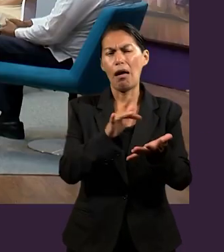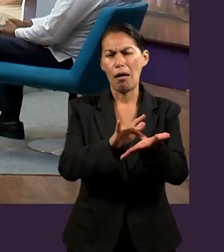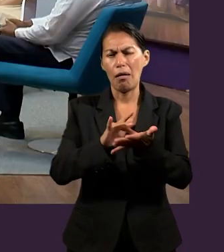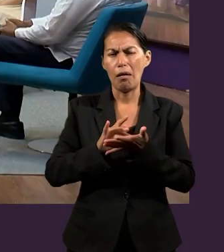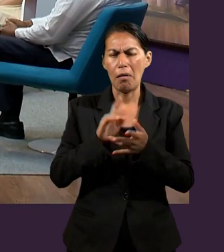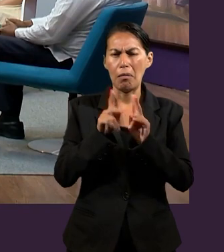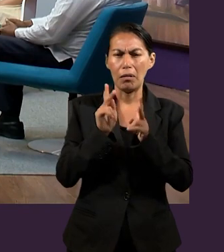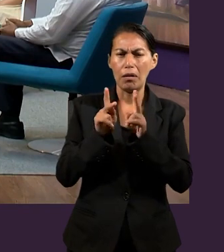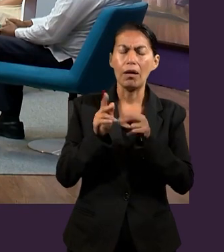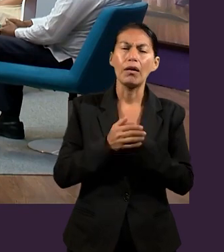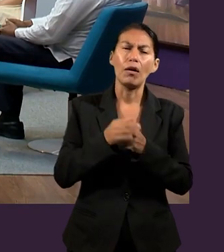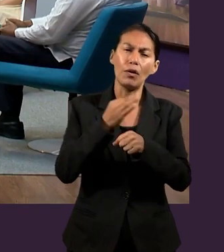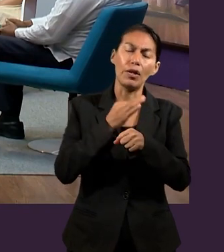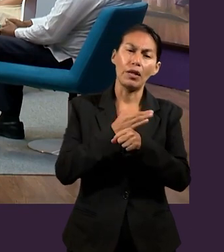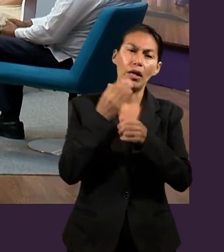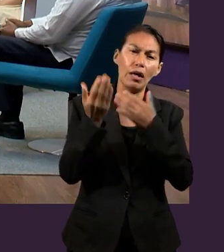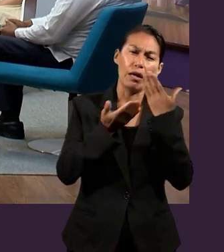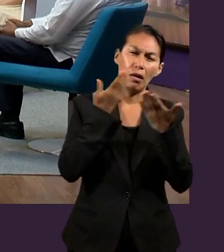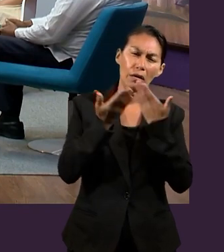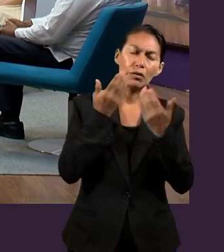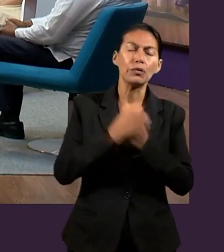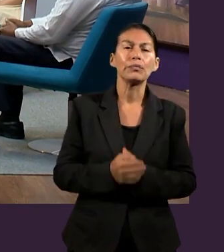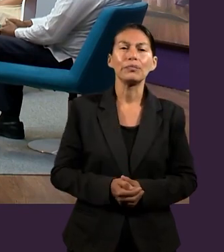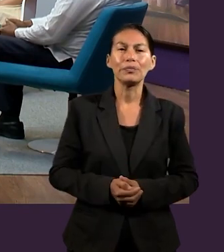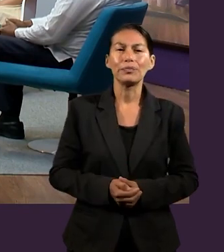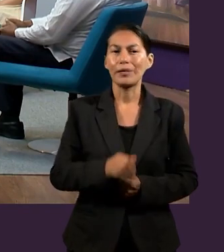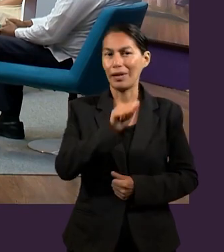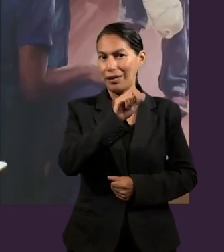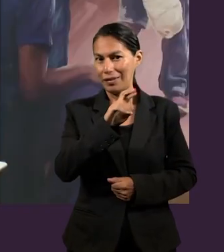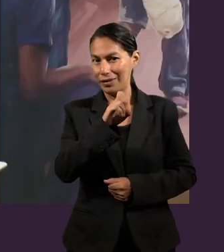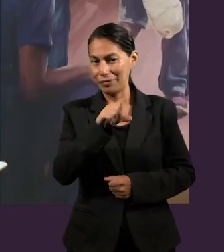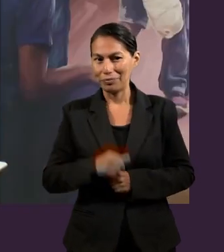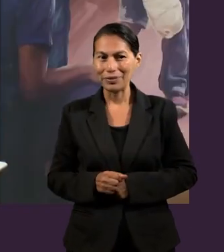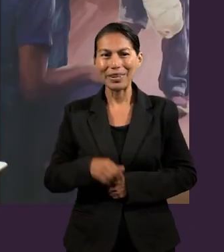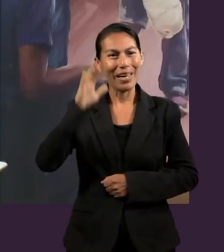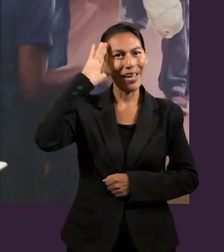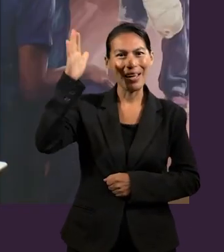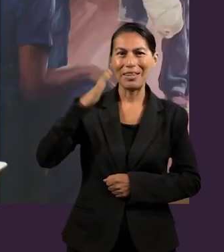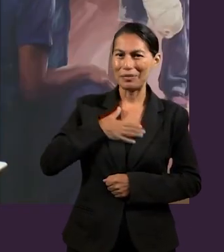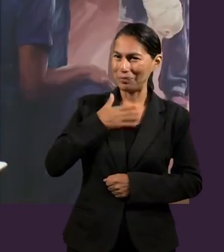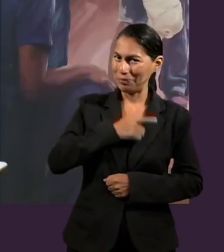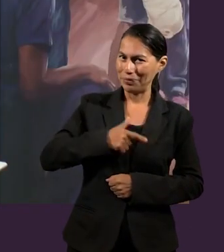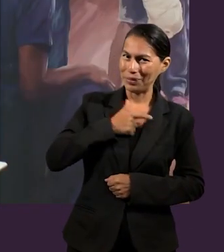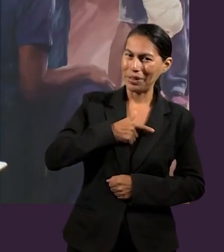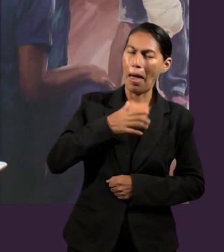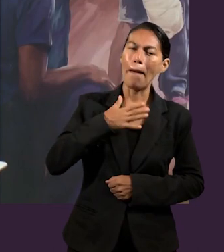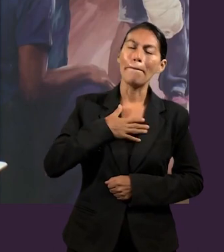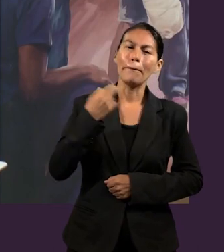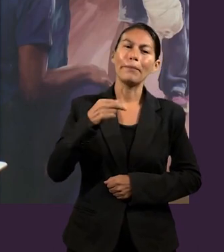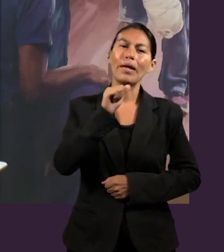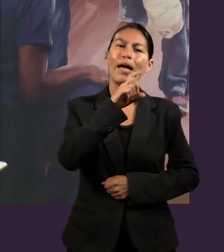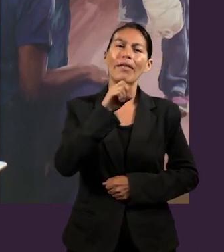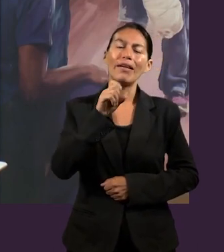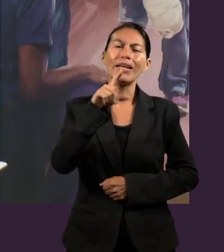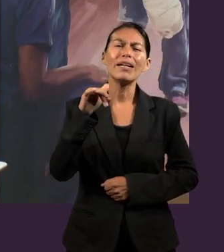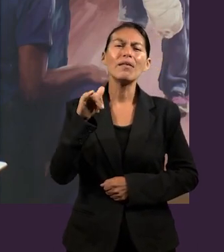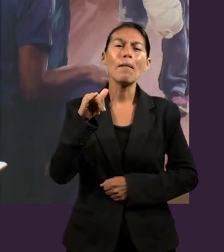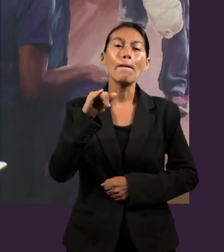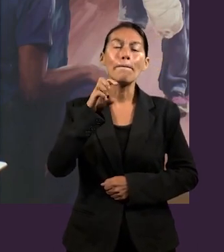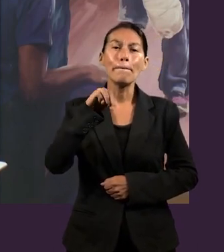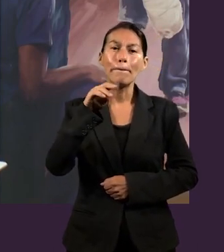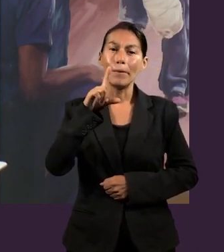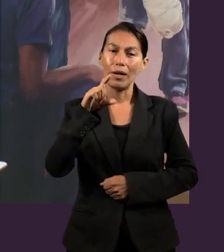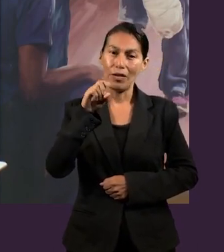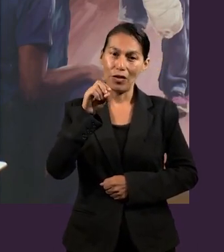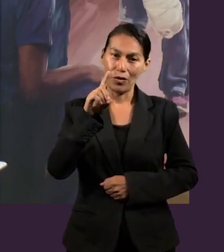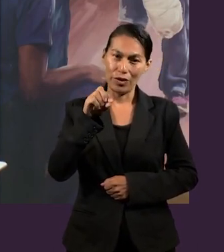amigos aquí que nos apoyarán en este repaso. Adelie. Hola, mucho gusto. Mi nombre es